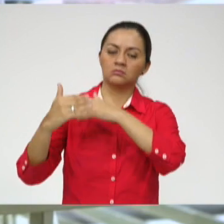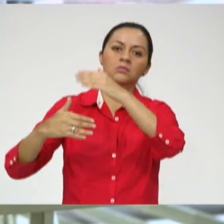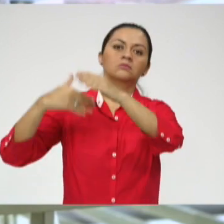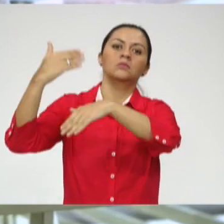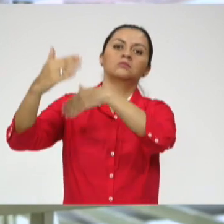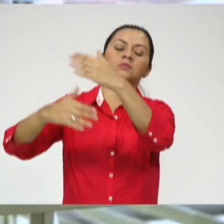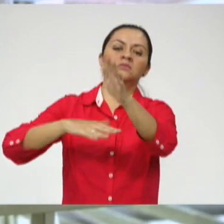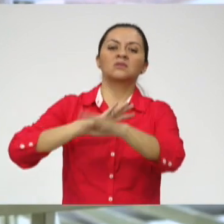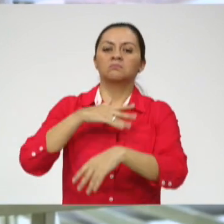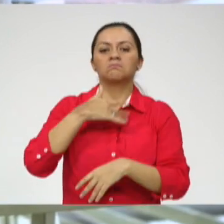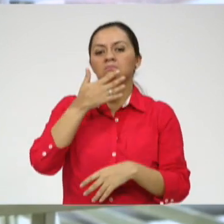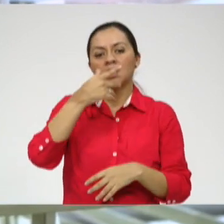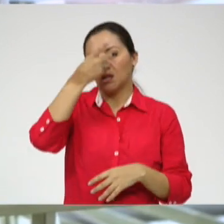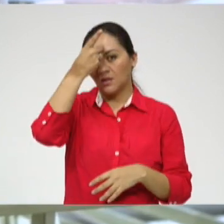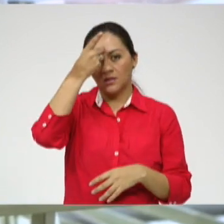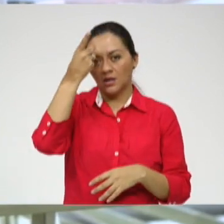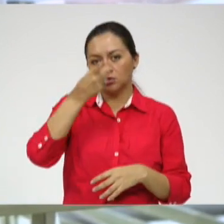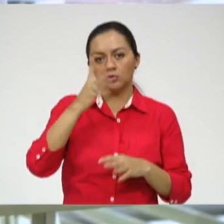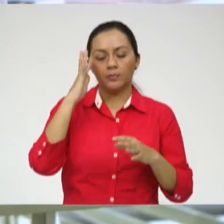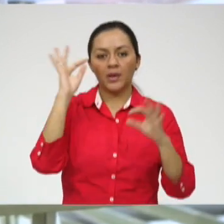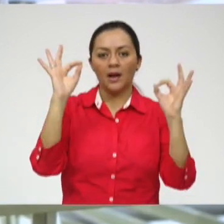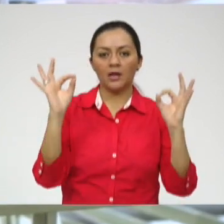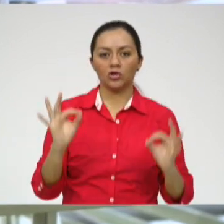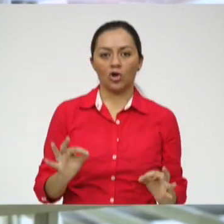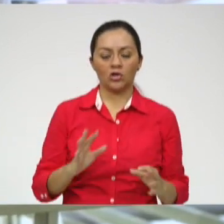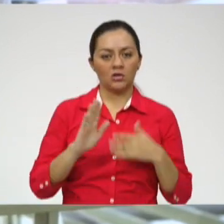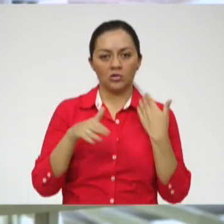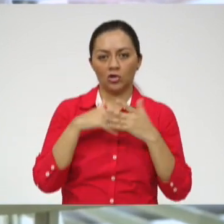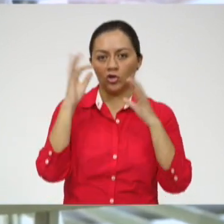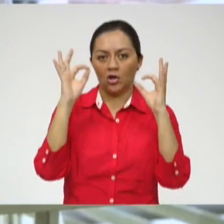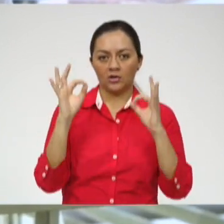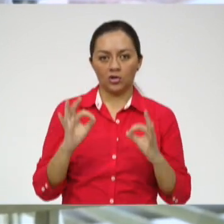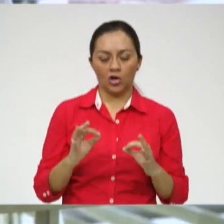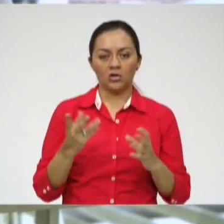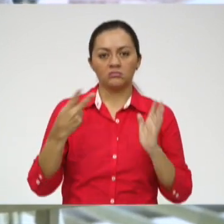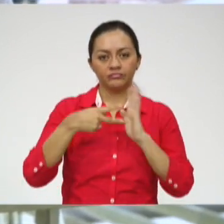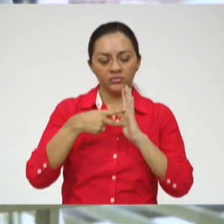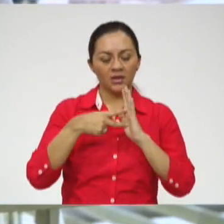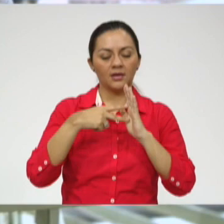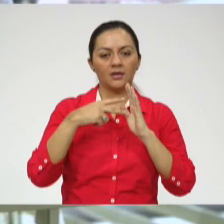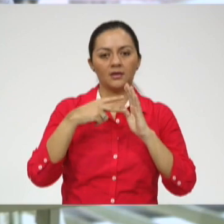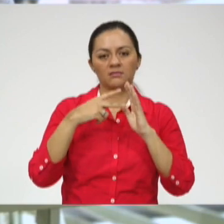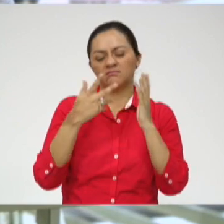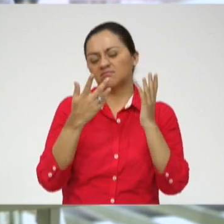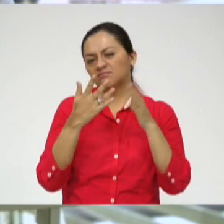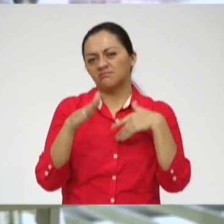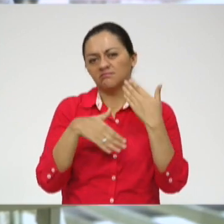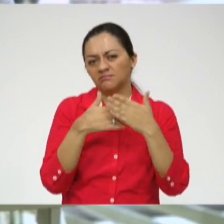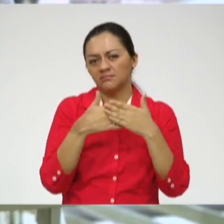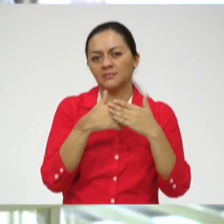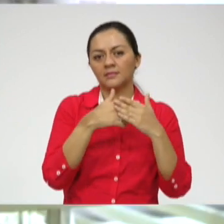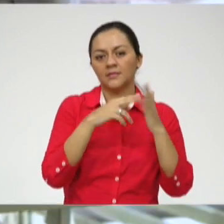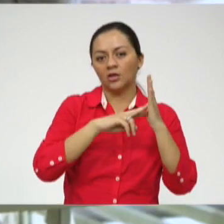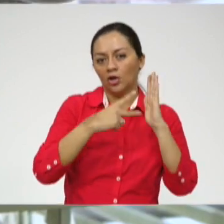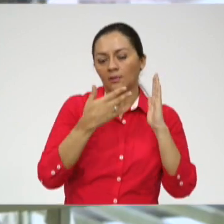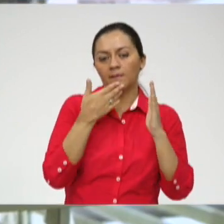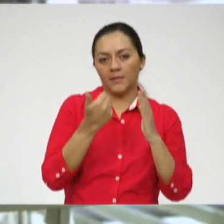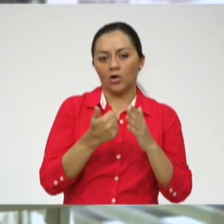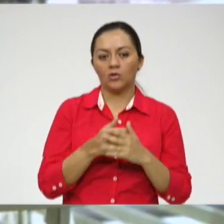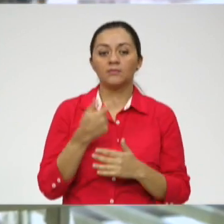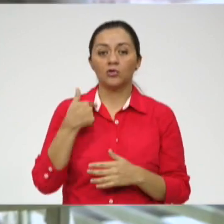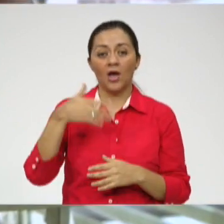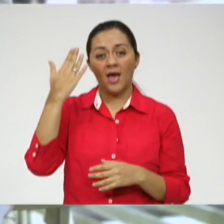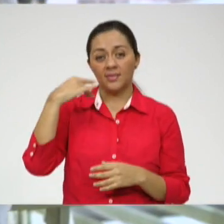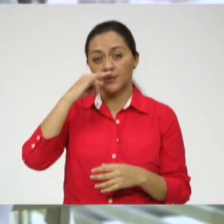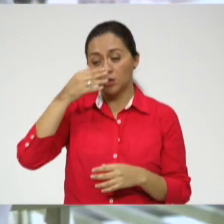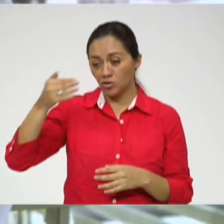estoy destinando más por mecatrónica y acabar con un poco más del área de la tecnología y otros ámbitos que me interesan bastante. Desde chiquito yo